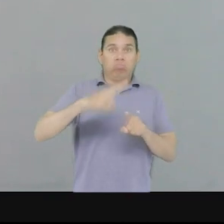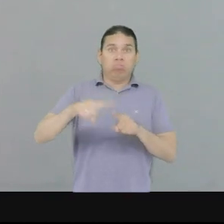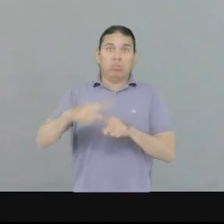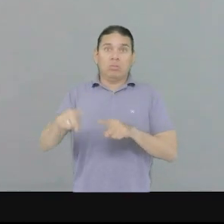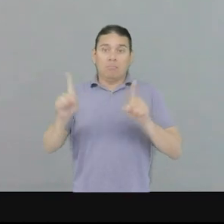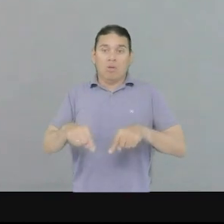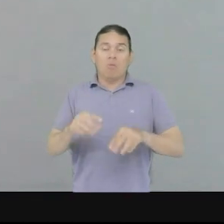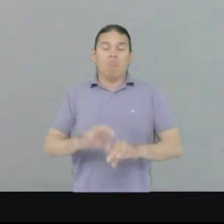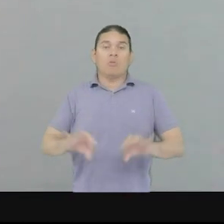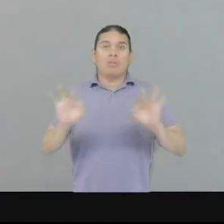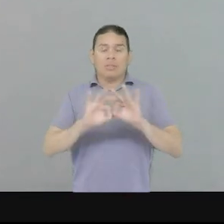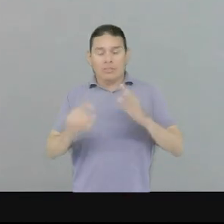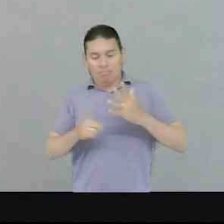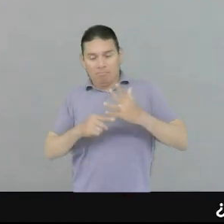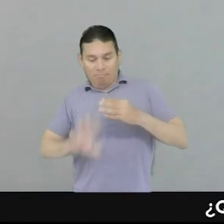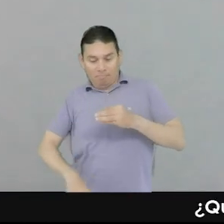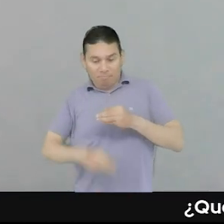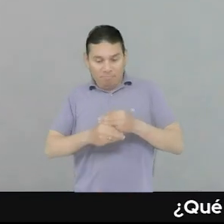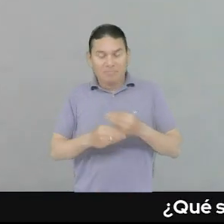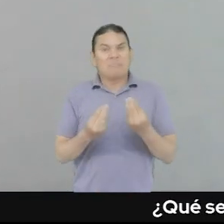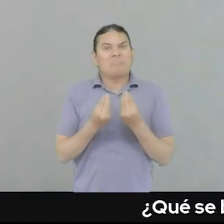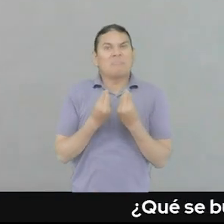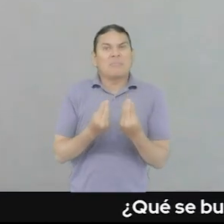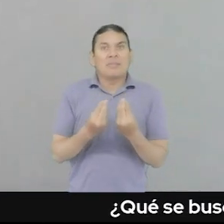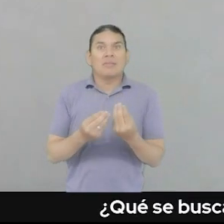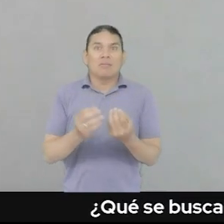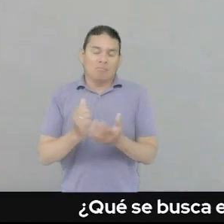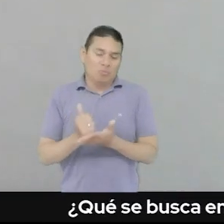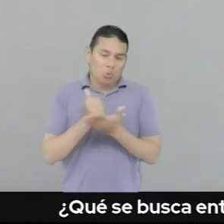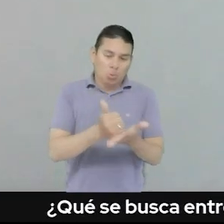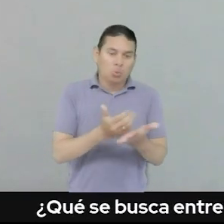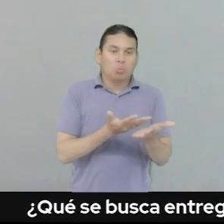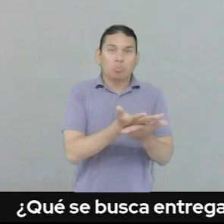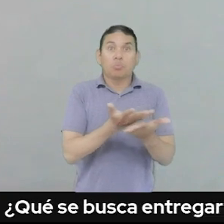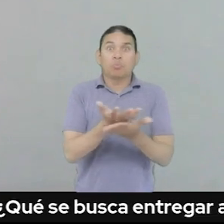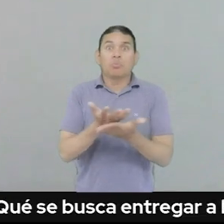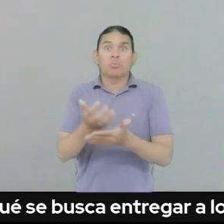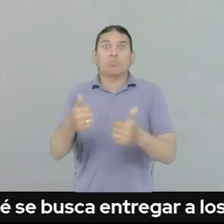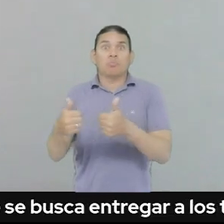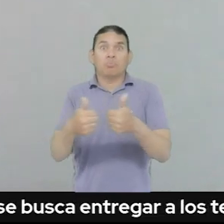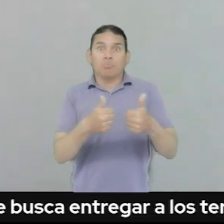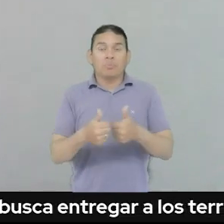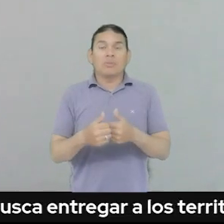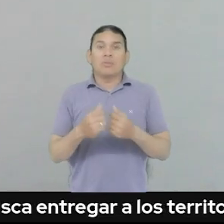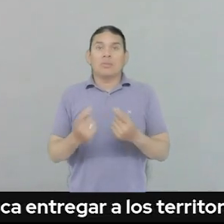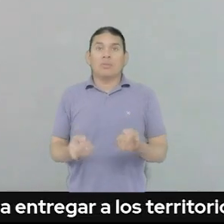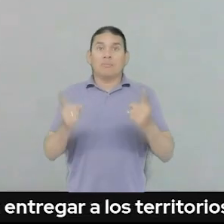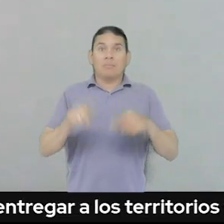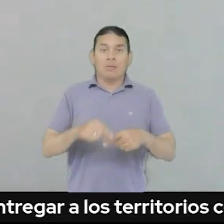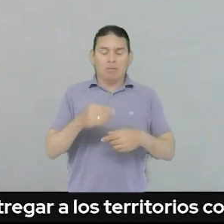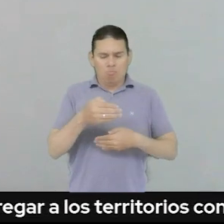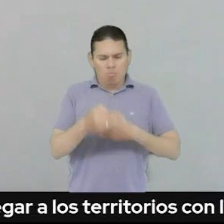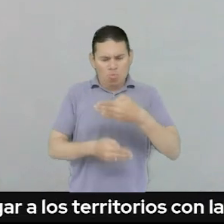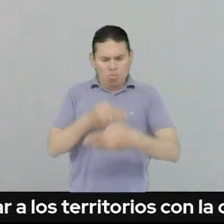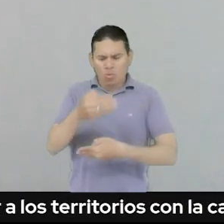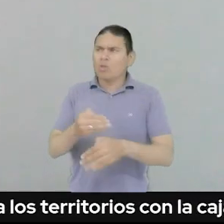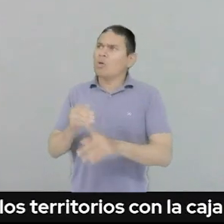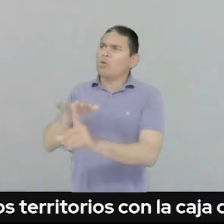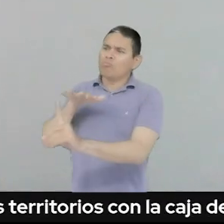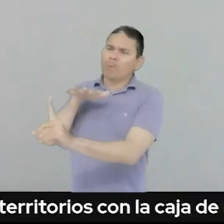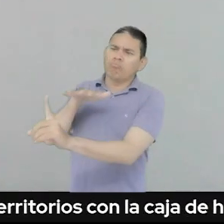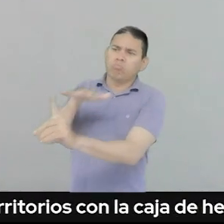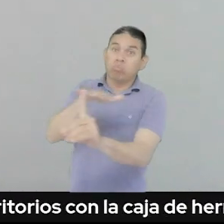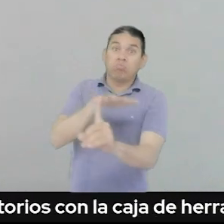es momento de poder usar este anexo para la incidencia, para poder organizarse en sus territorios y hacer un